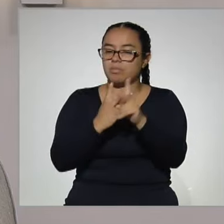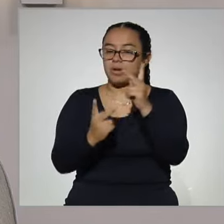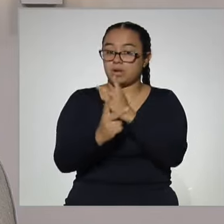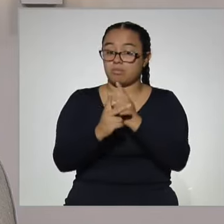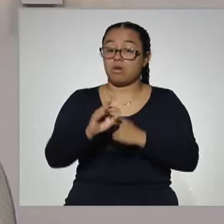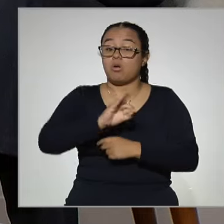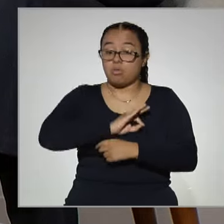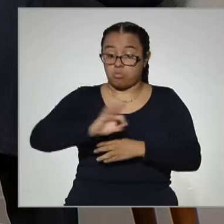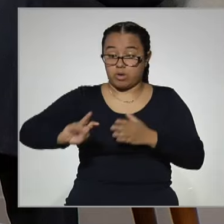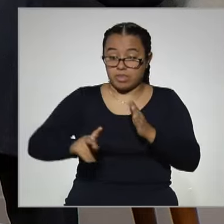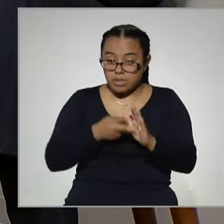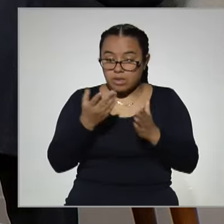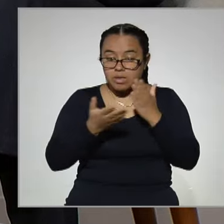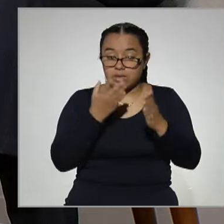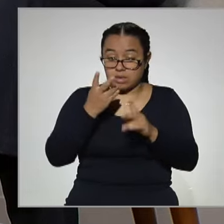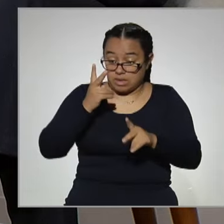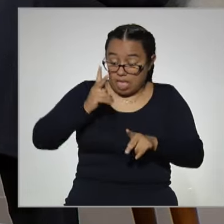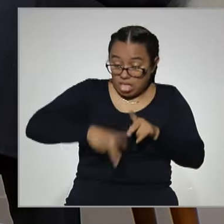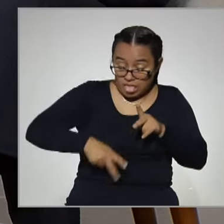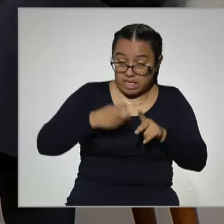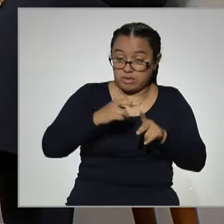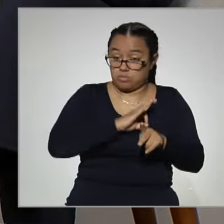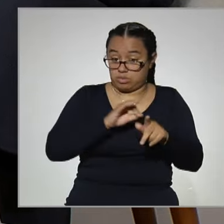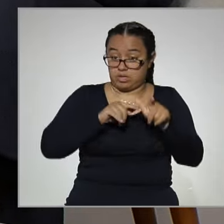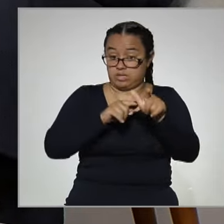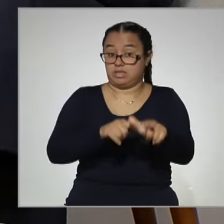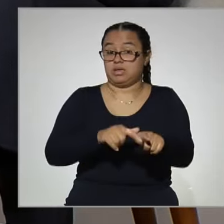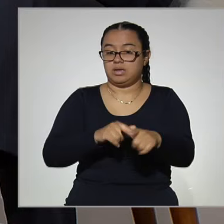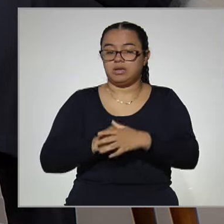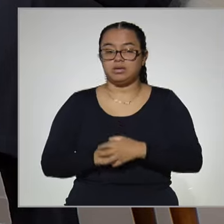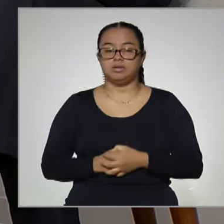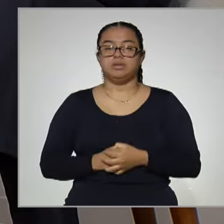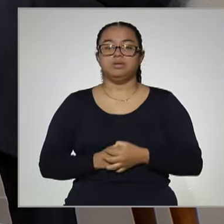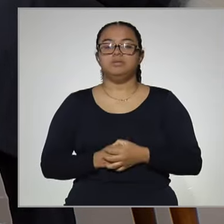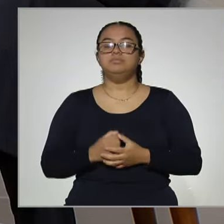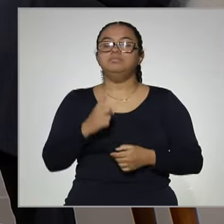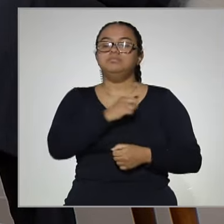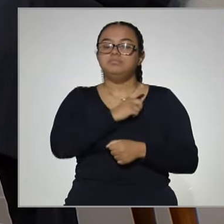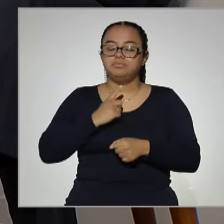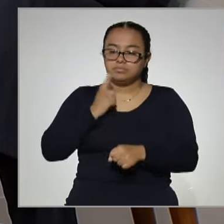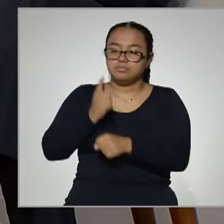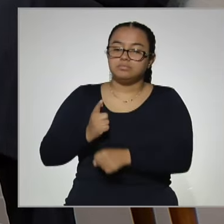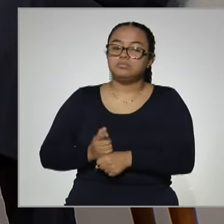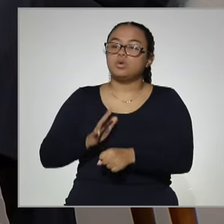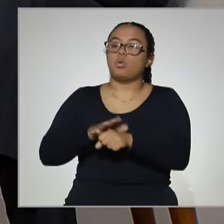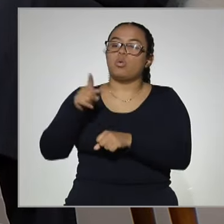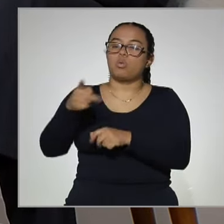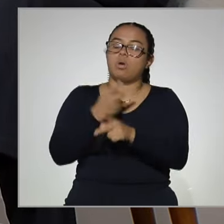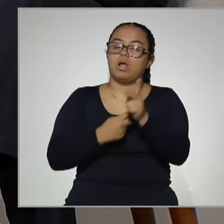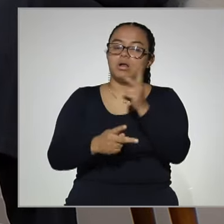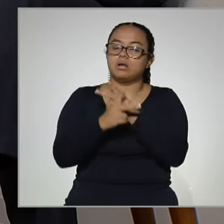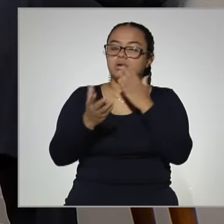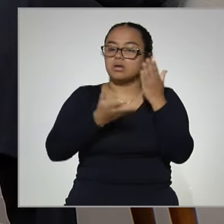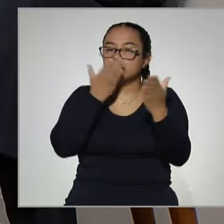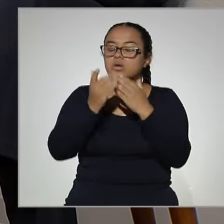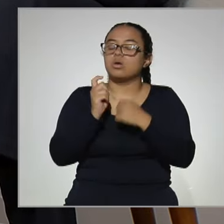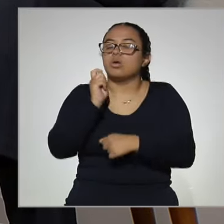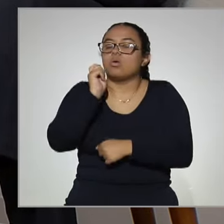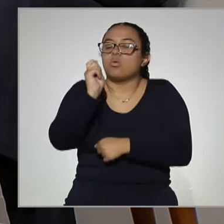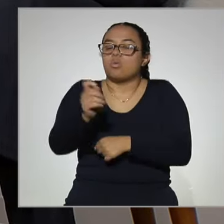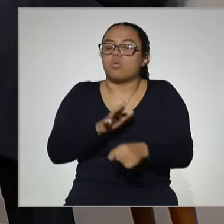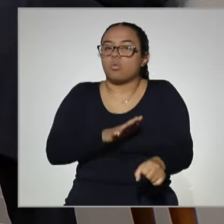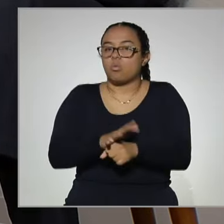¿puede revalidar dónde se quedó? Sí, en realidad lo que hay que identificar es qué tipo de bachillerato es el que cursó,